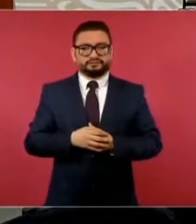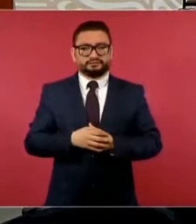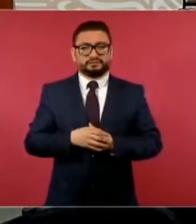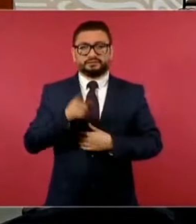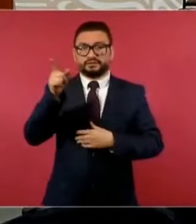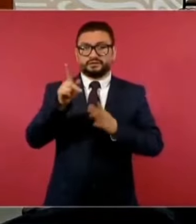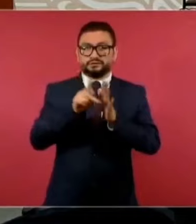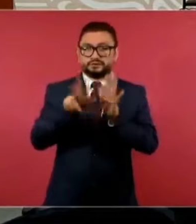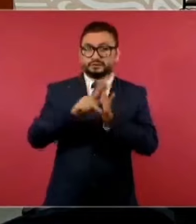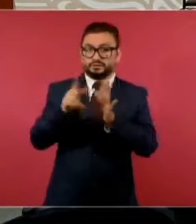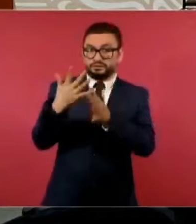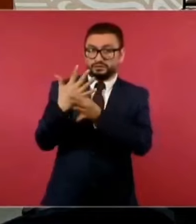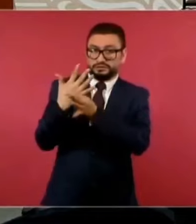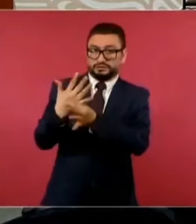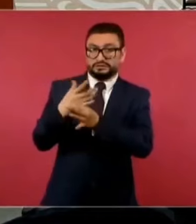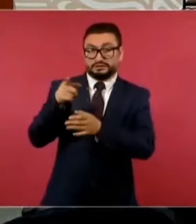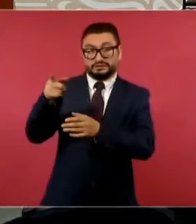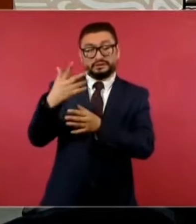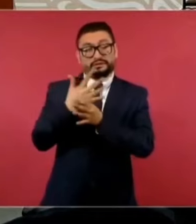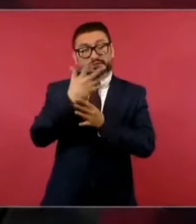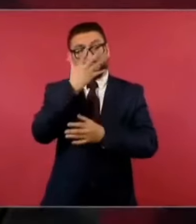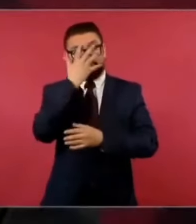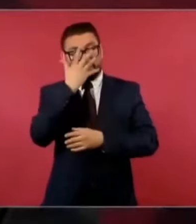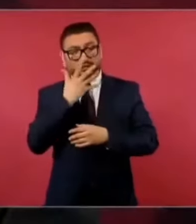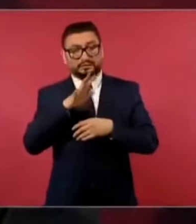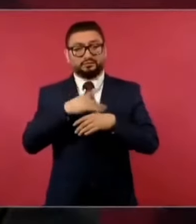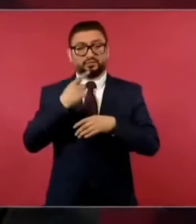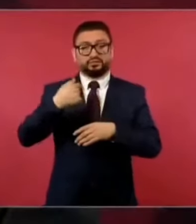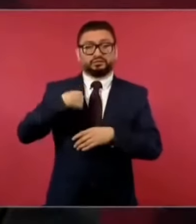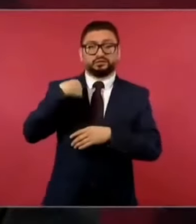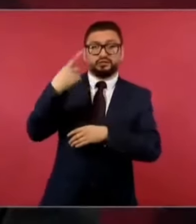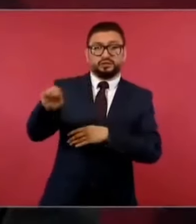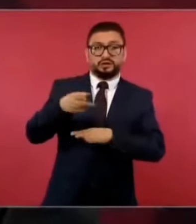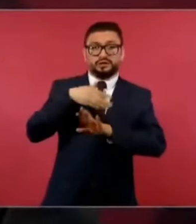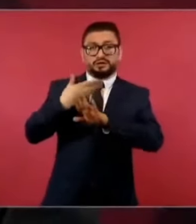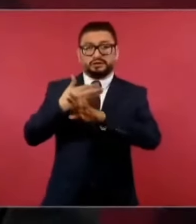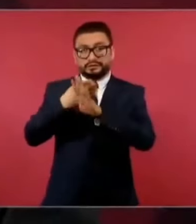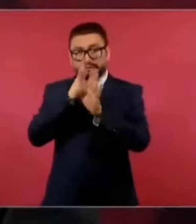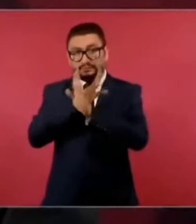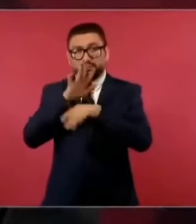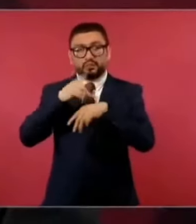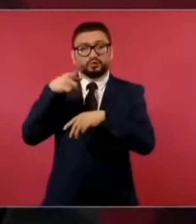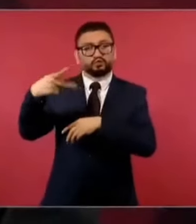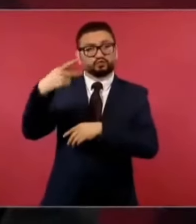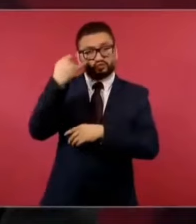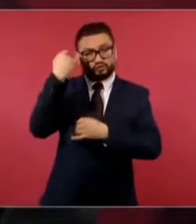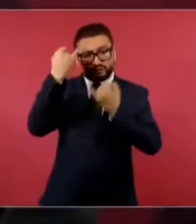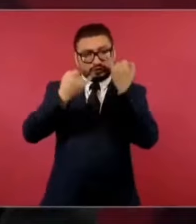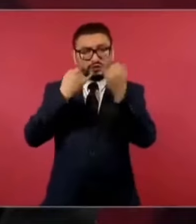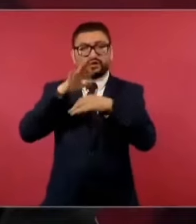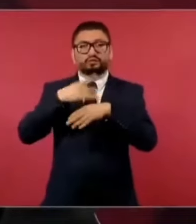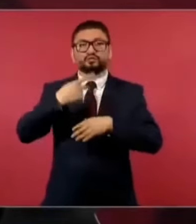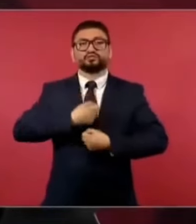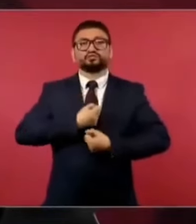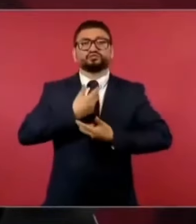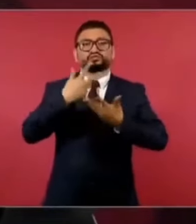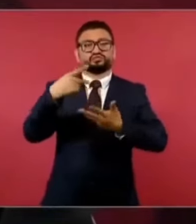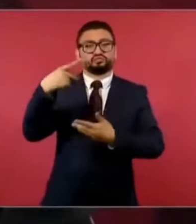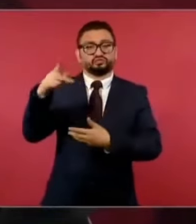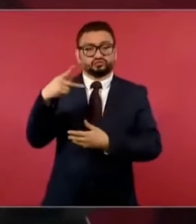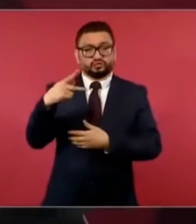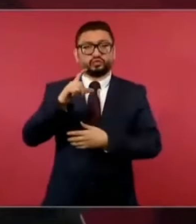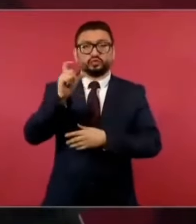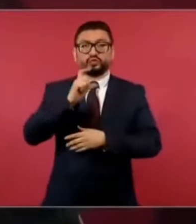periodista que dijo que era una vergüenza que yo lo persiguiera a él por sus ideas y por su expresión cuando